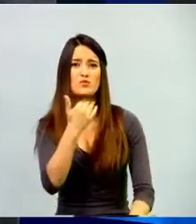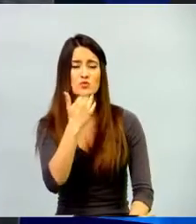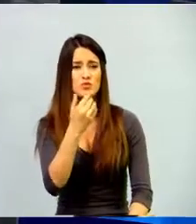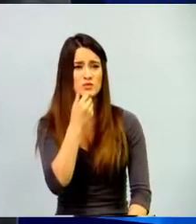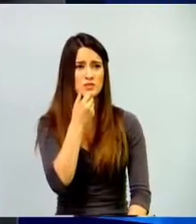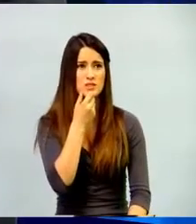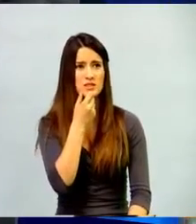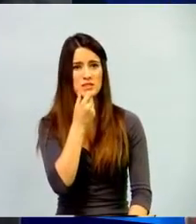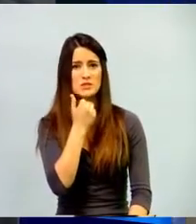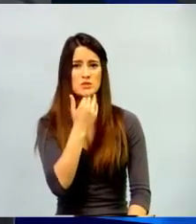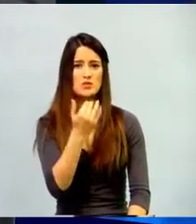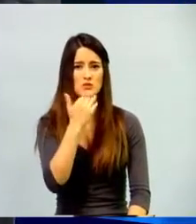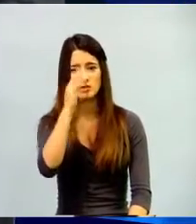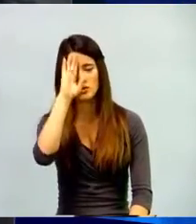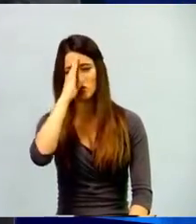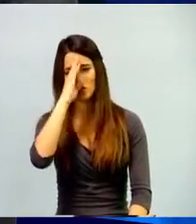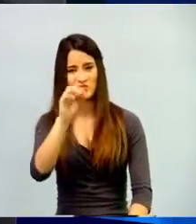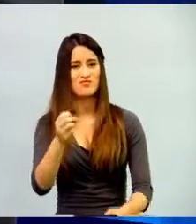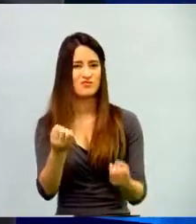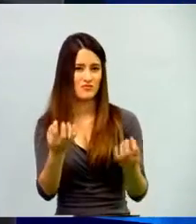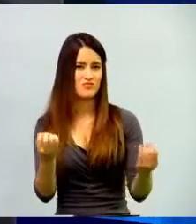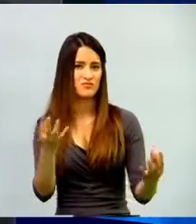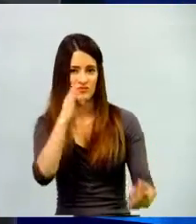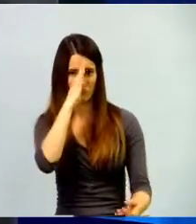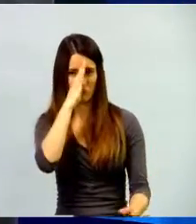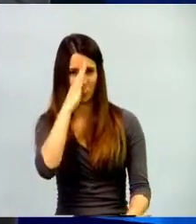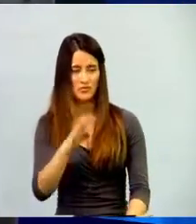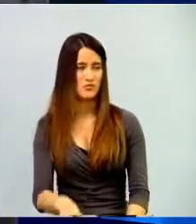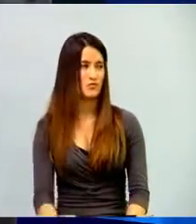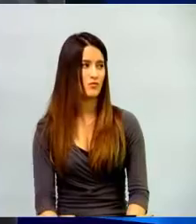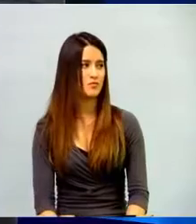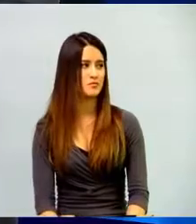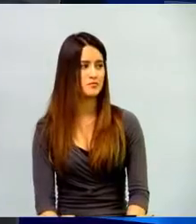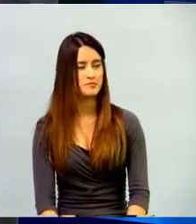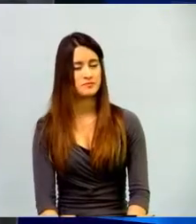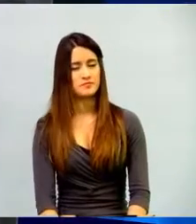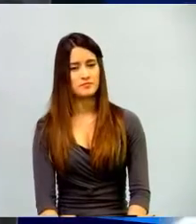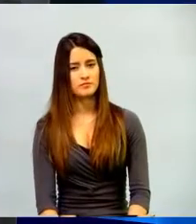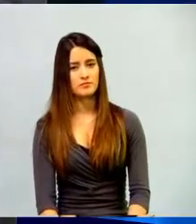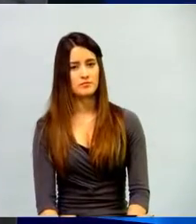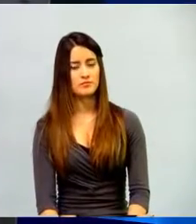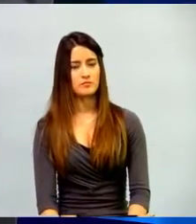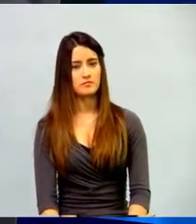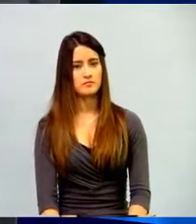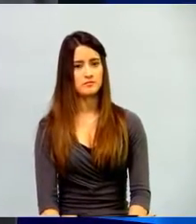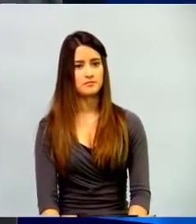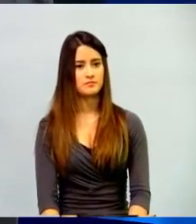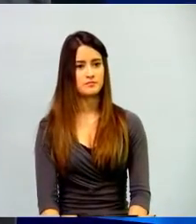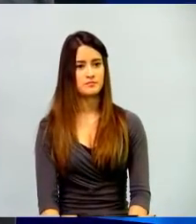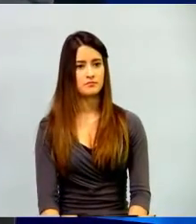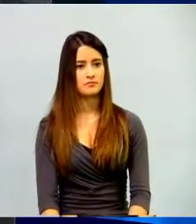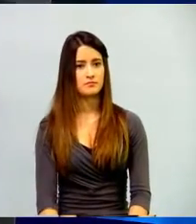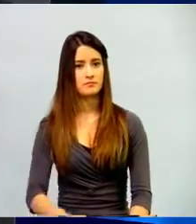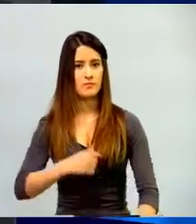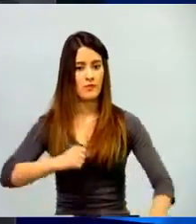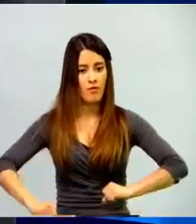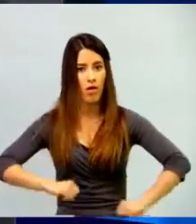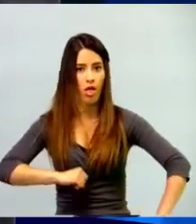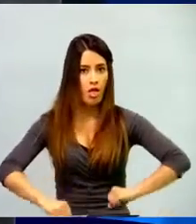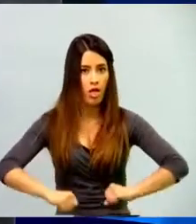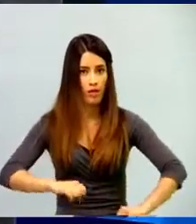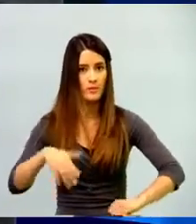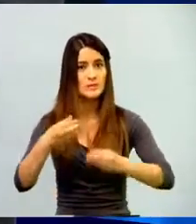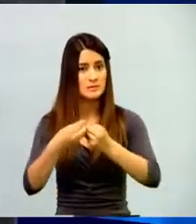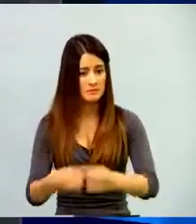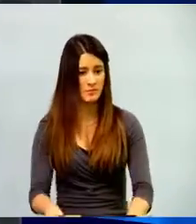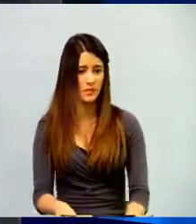su merced lo decía ahorita, de que si es como que nos va a darnos todo eso que invertimos, ¿será que